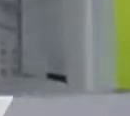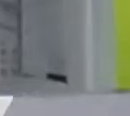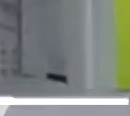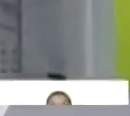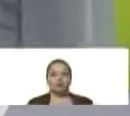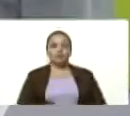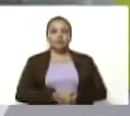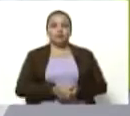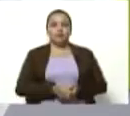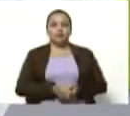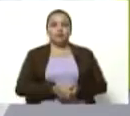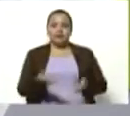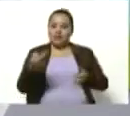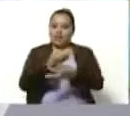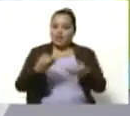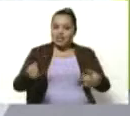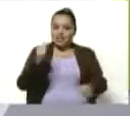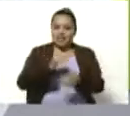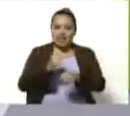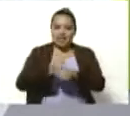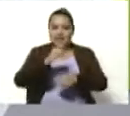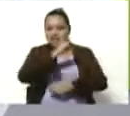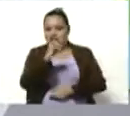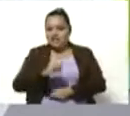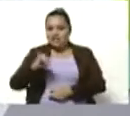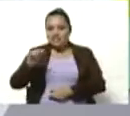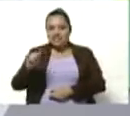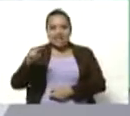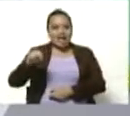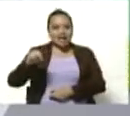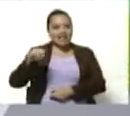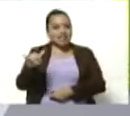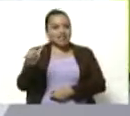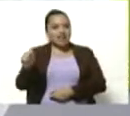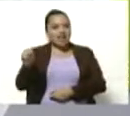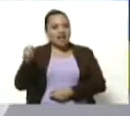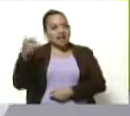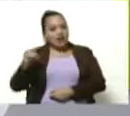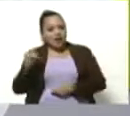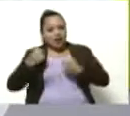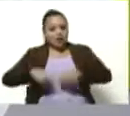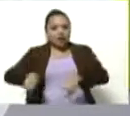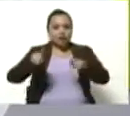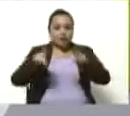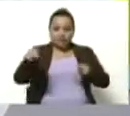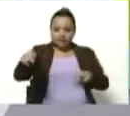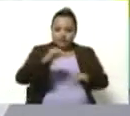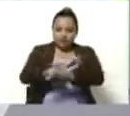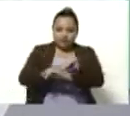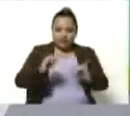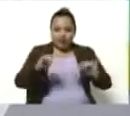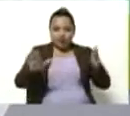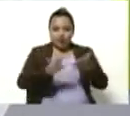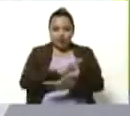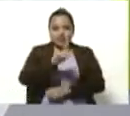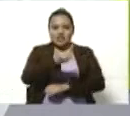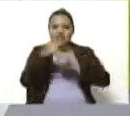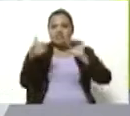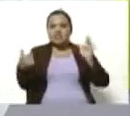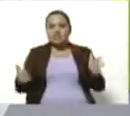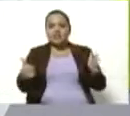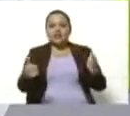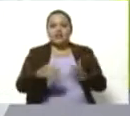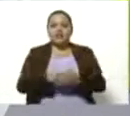Excelente trabajo de nuestra compañera Cianja Colmenares, quien tuvo la oportunidad de estar entonces en esta clausura del 16º Festival